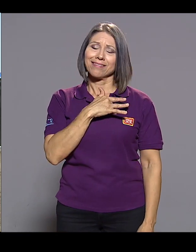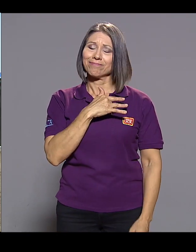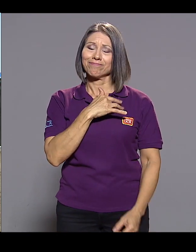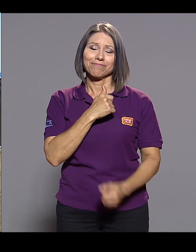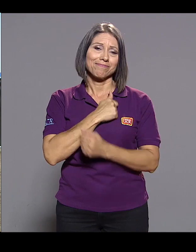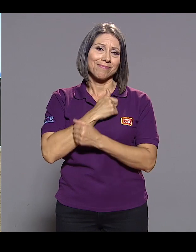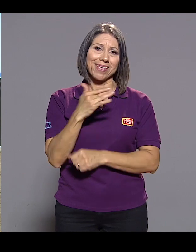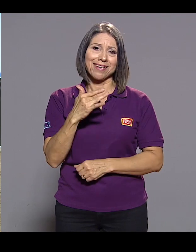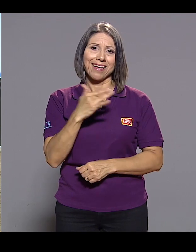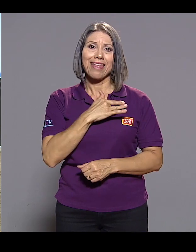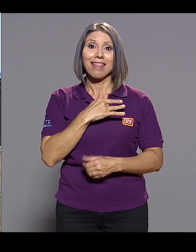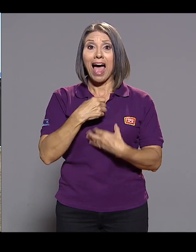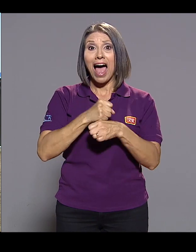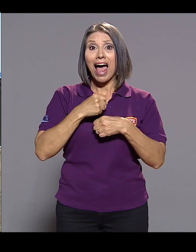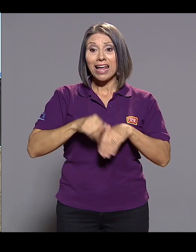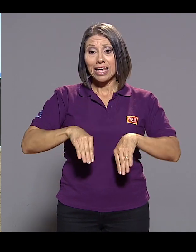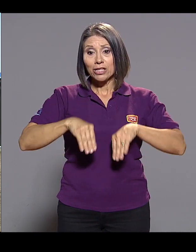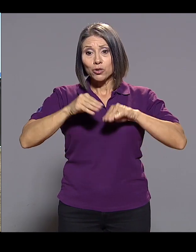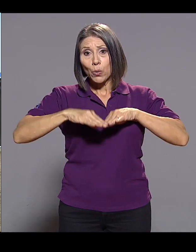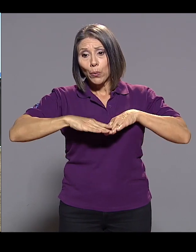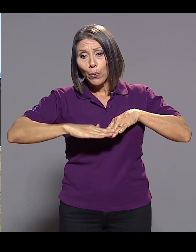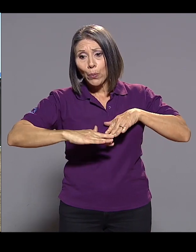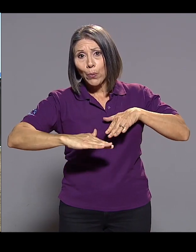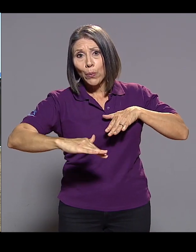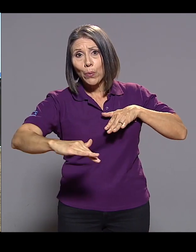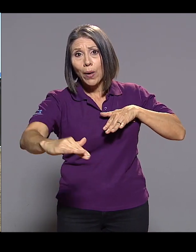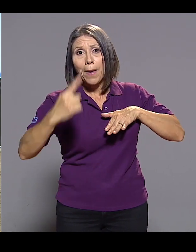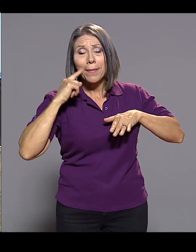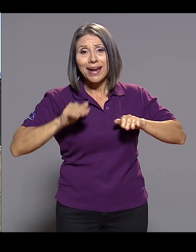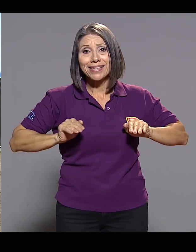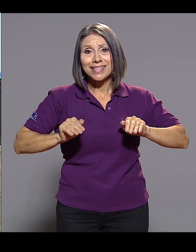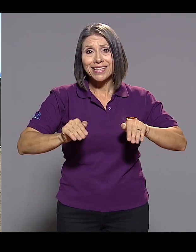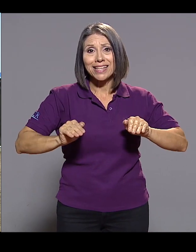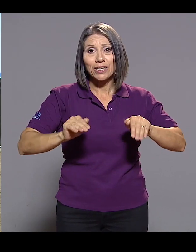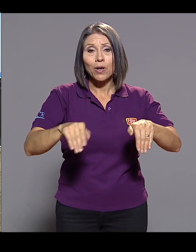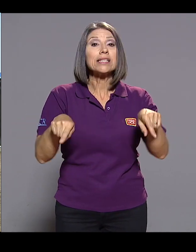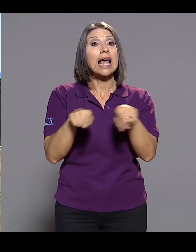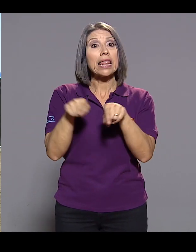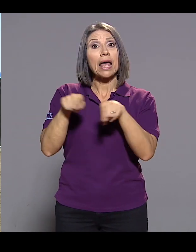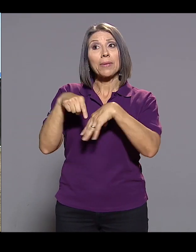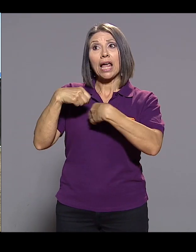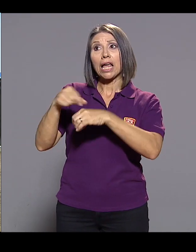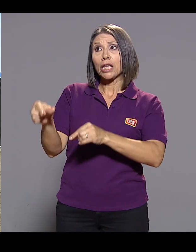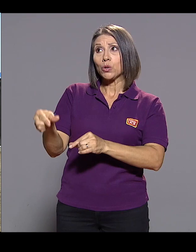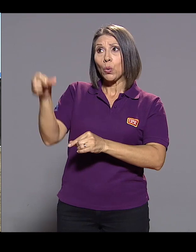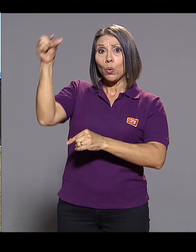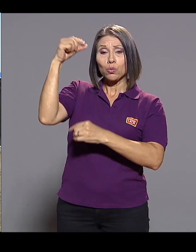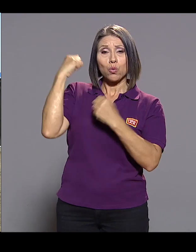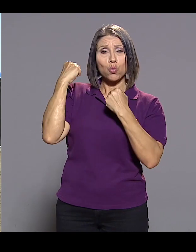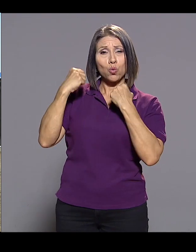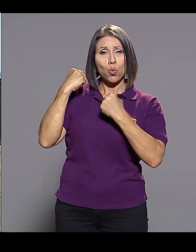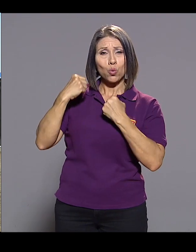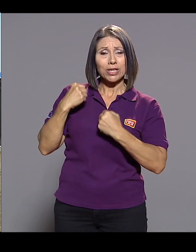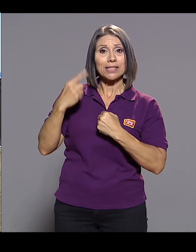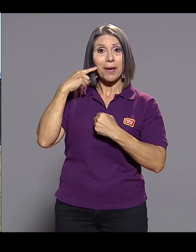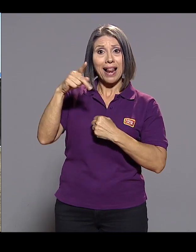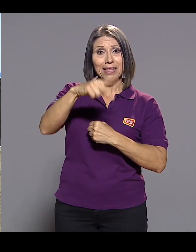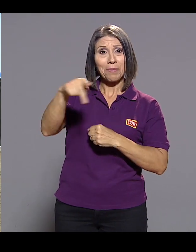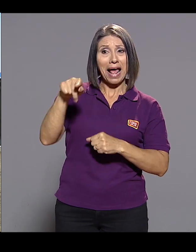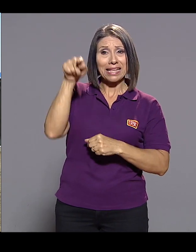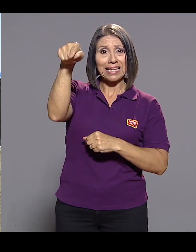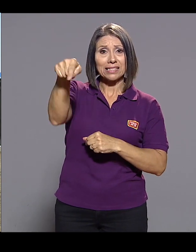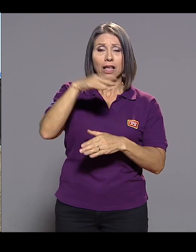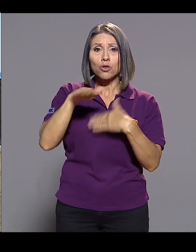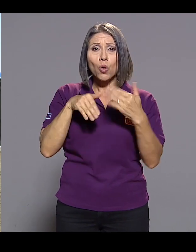Me encanta, me encanta. Han hecho pasarelas para las sillas de ruedas, han hecho duchas en las playas todos los